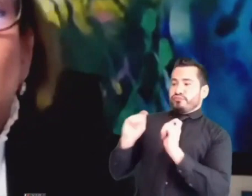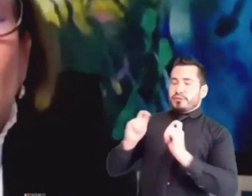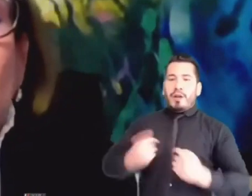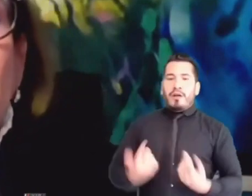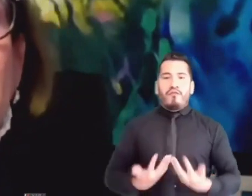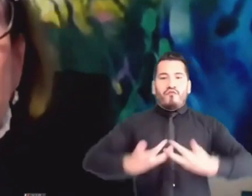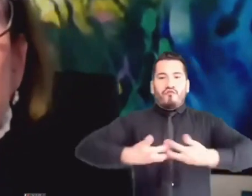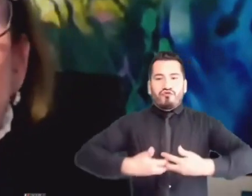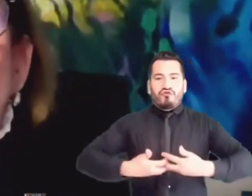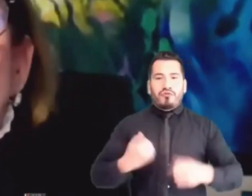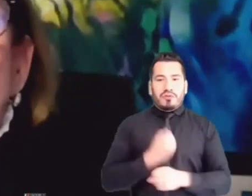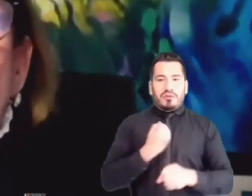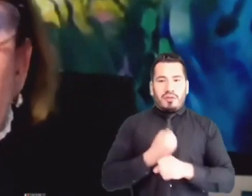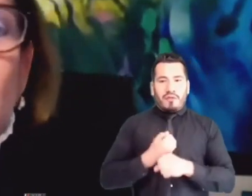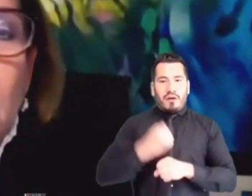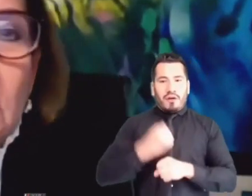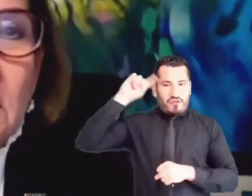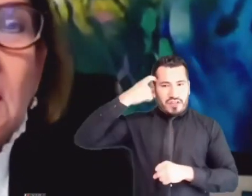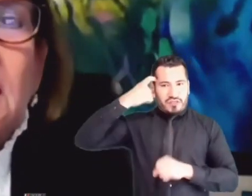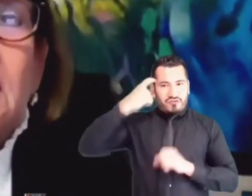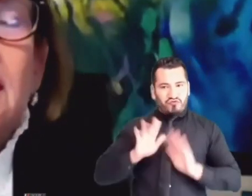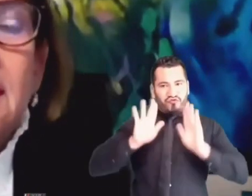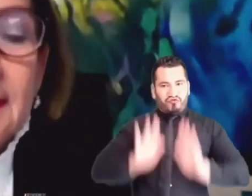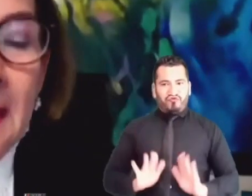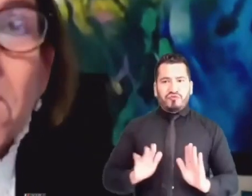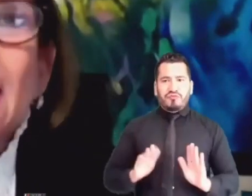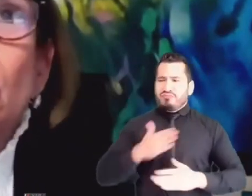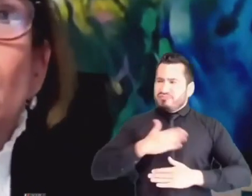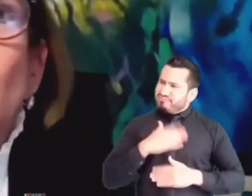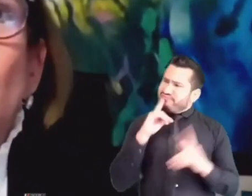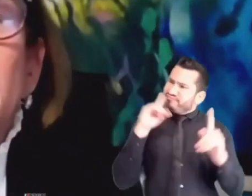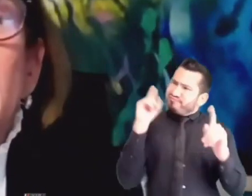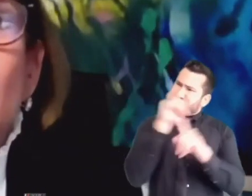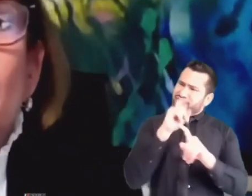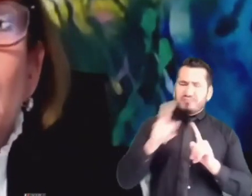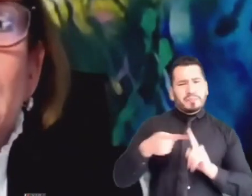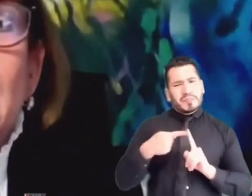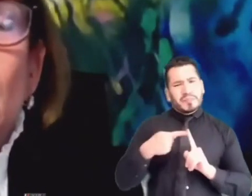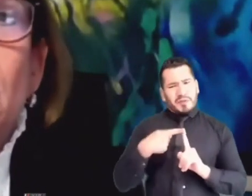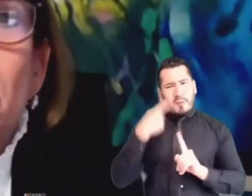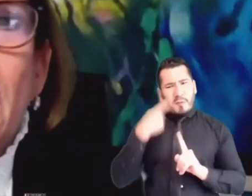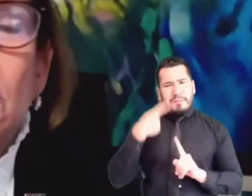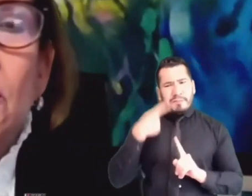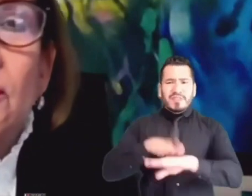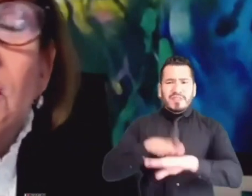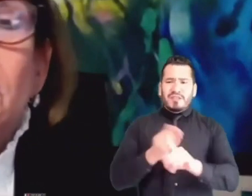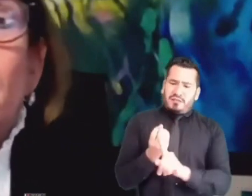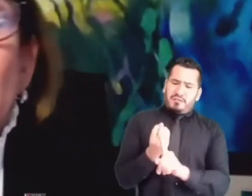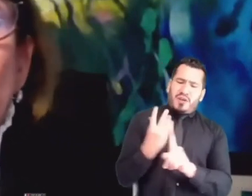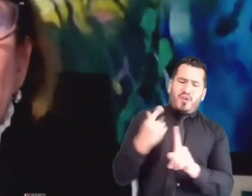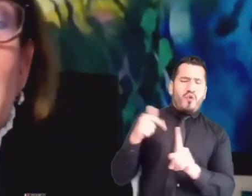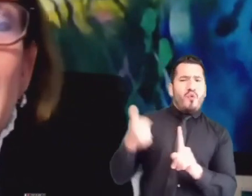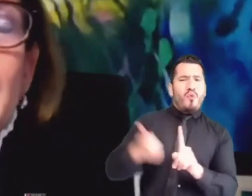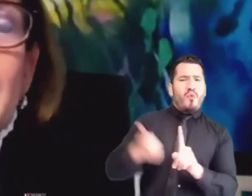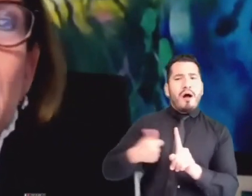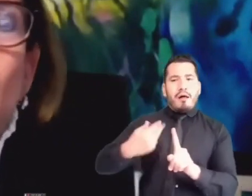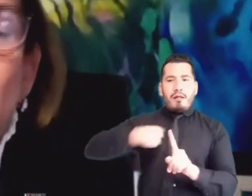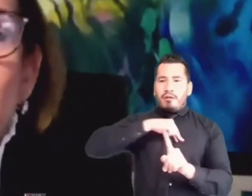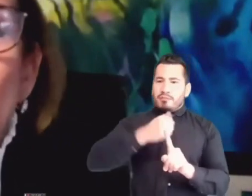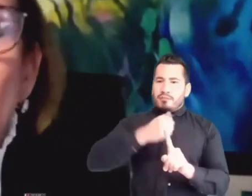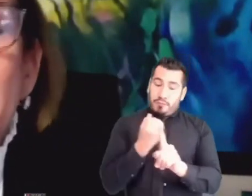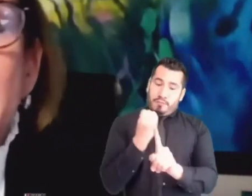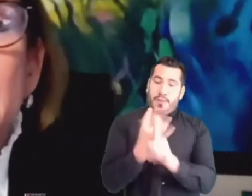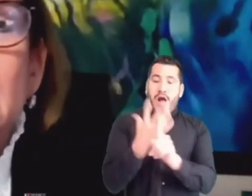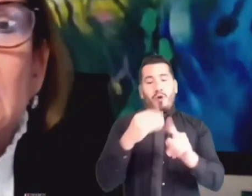pregunto en un primer paso, qué impactos son los que tenemos, porque mirando los impactos podemos generar hacia la